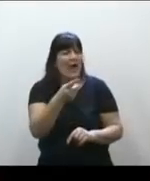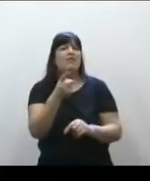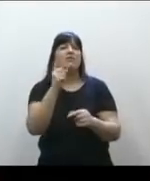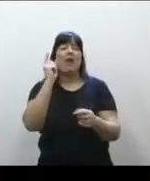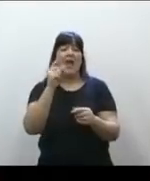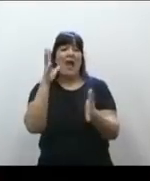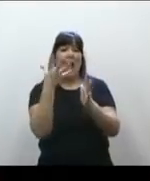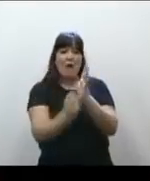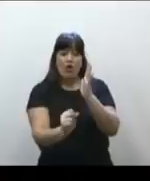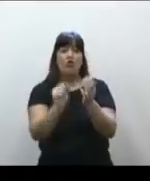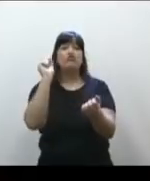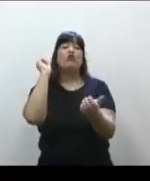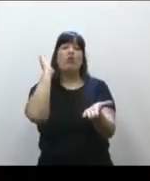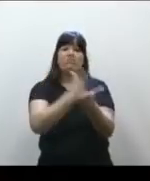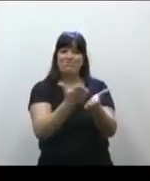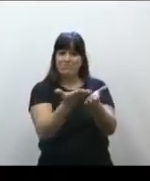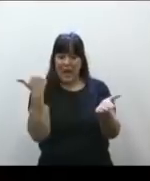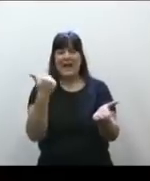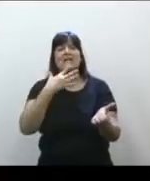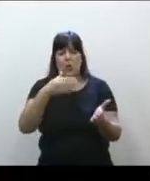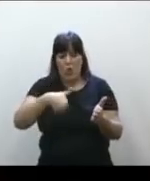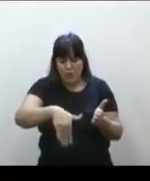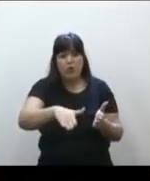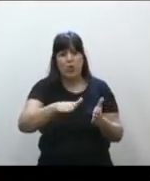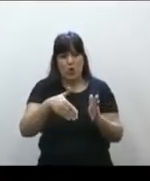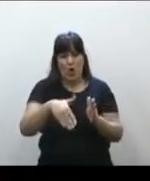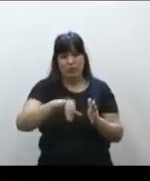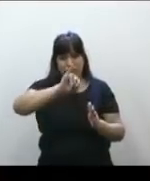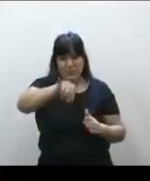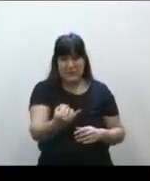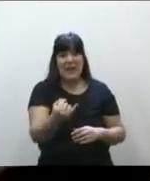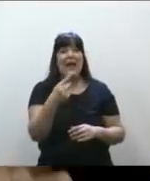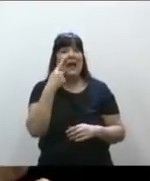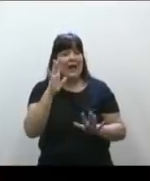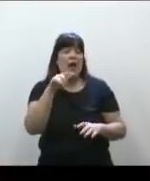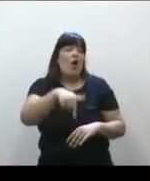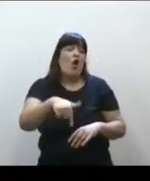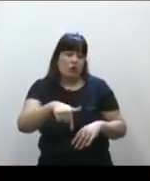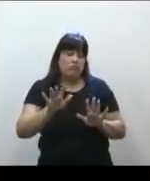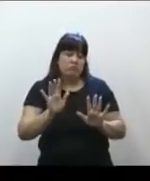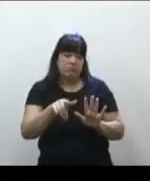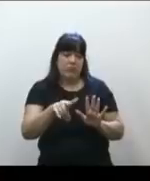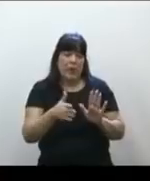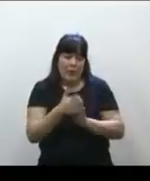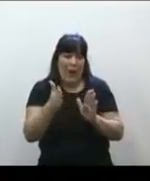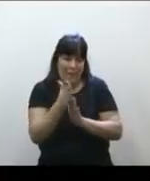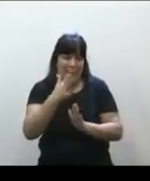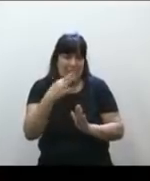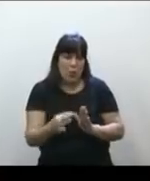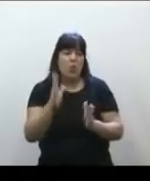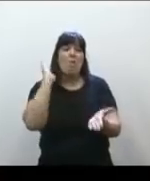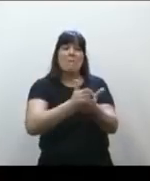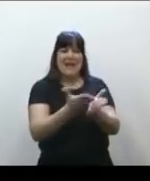del aborto va a ser una realidad. Creo que esto es un derrotero, más temprano que tarde, que va a ocurrir,